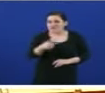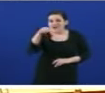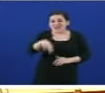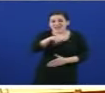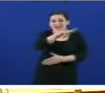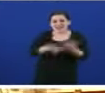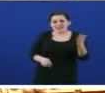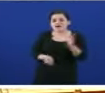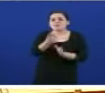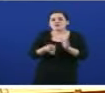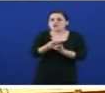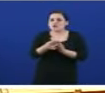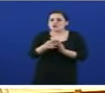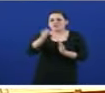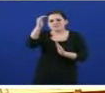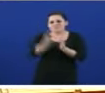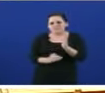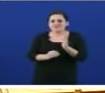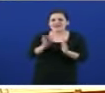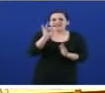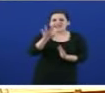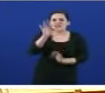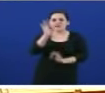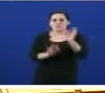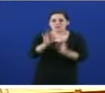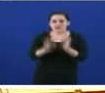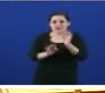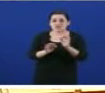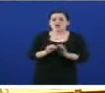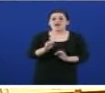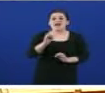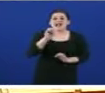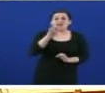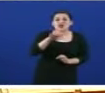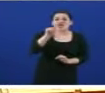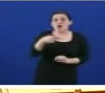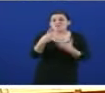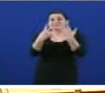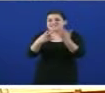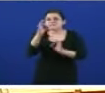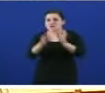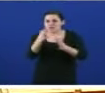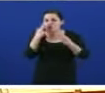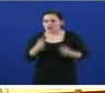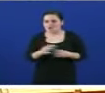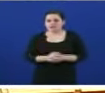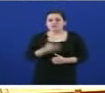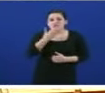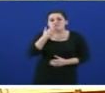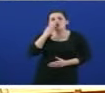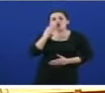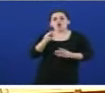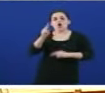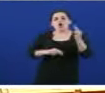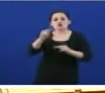baixou prácticamente un 15%, un 14,7%. Na construcción residencial a